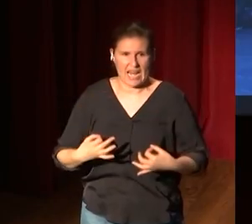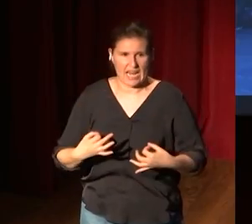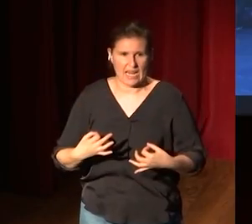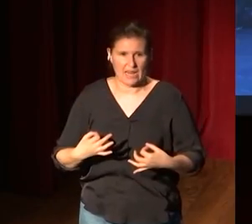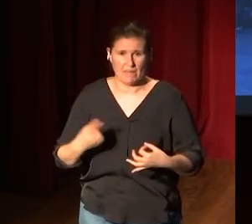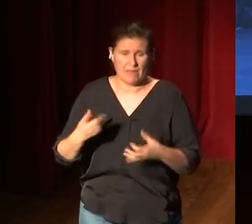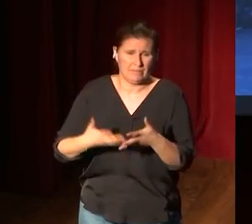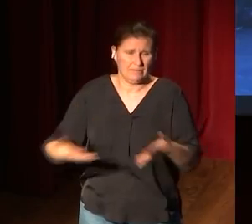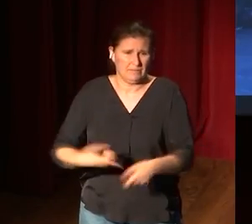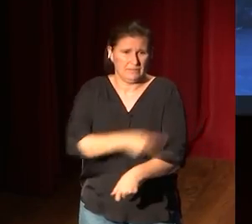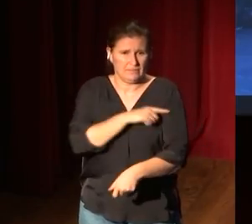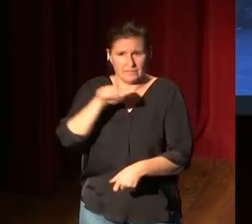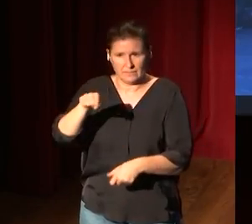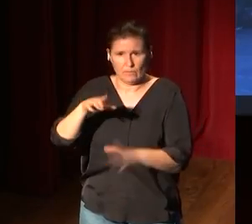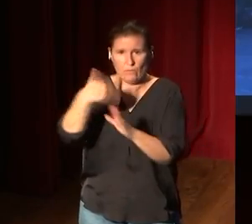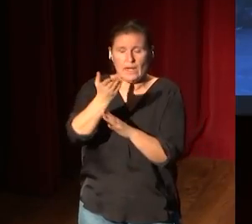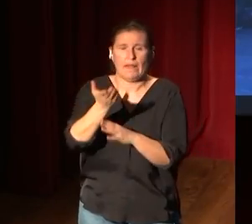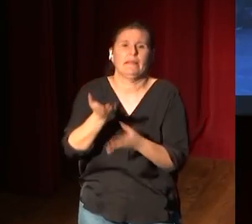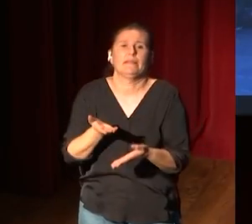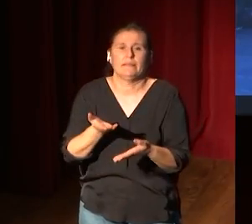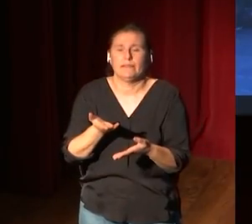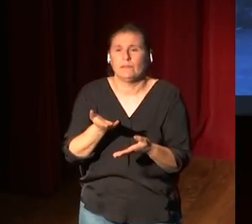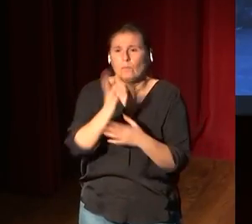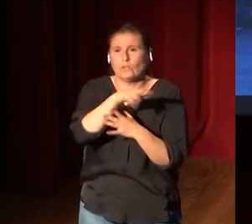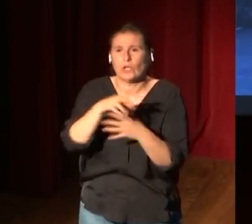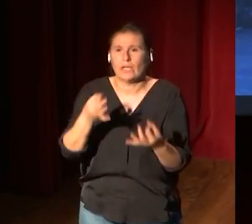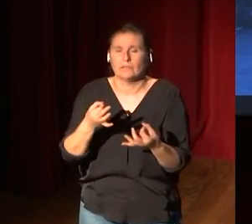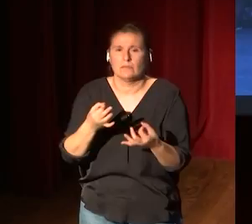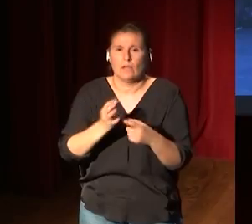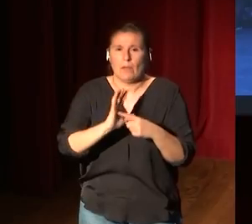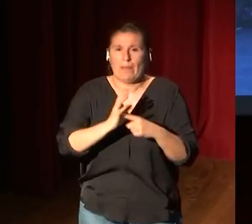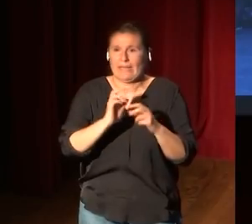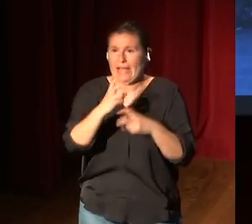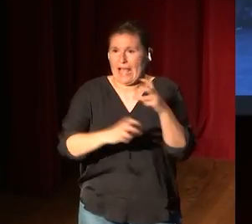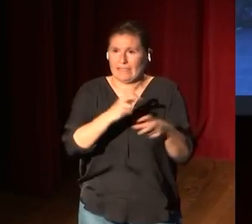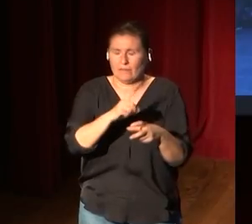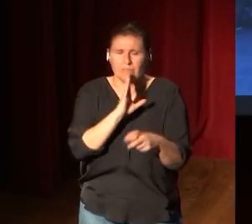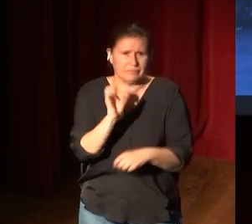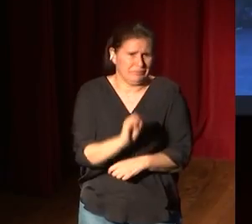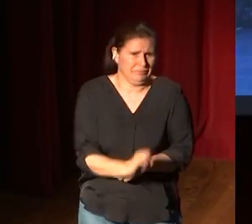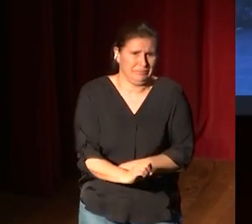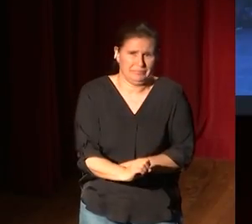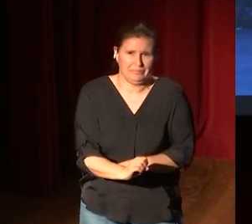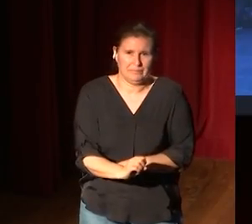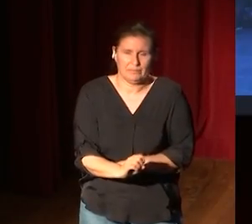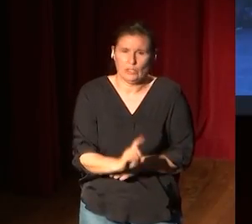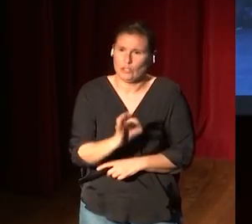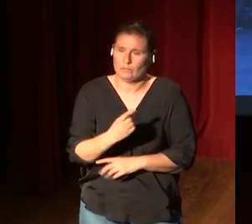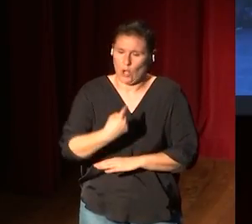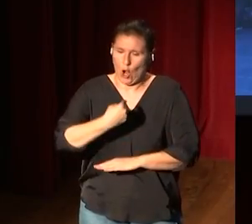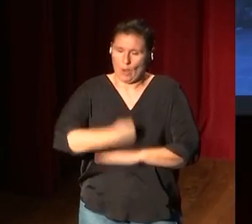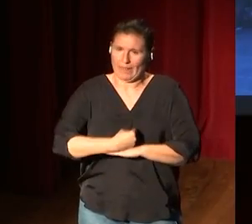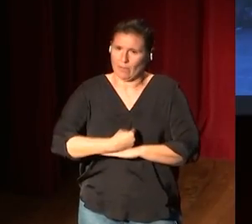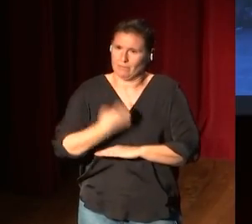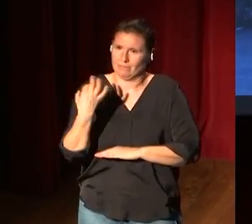también, más allá del museo, que un parque de atracciones. Un parque de atracciones es maravilloso porque tienes la obligación de estar